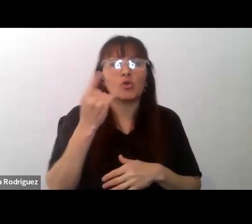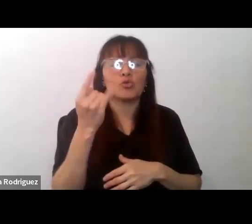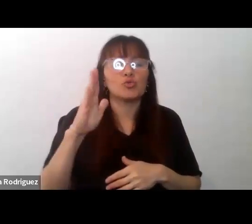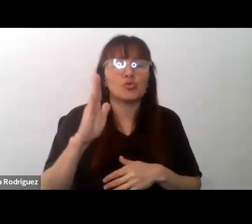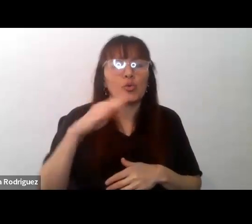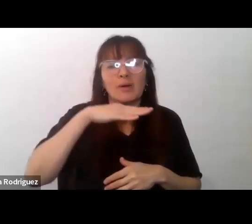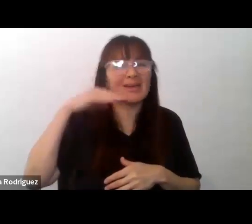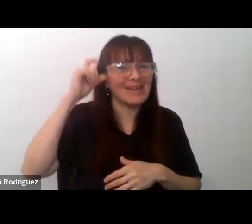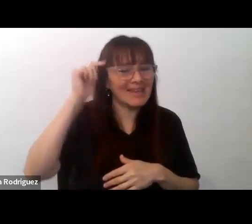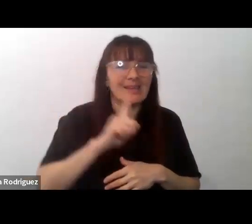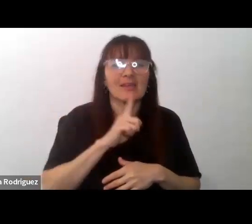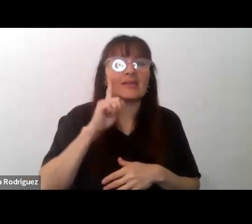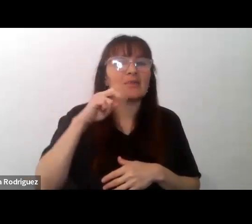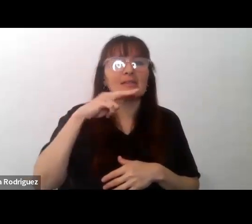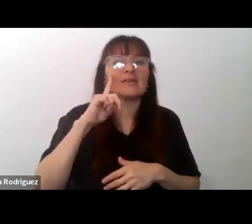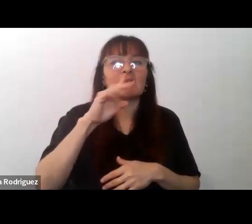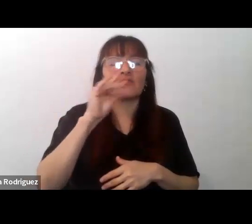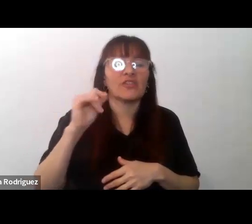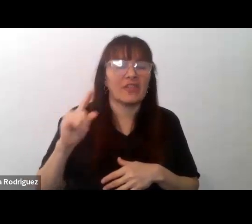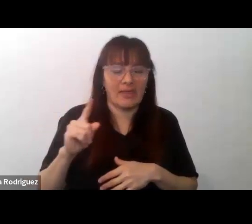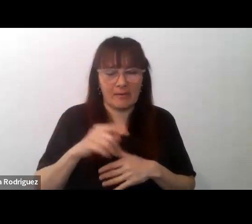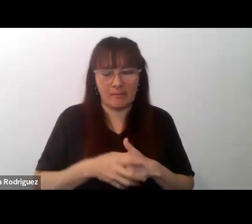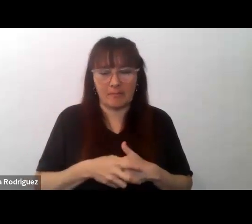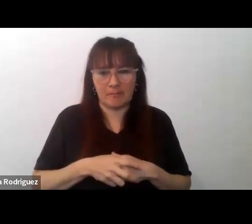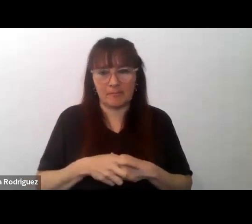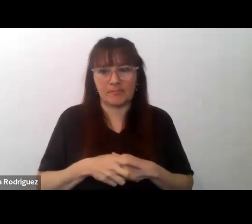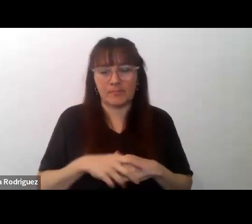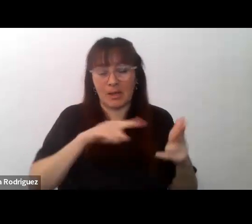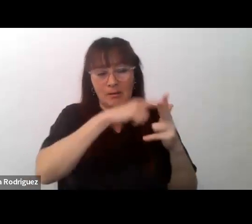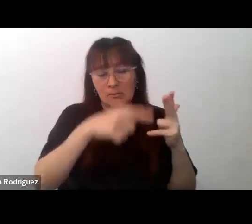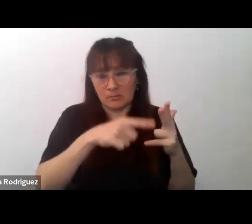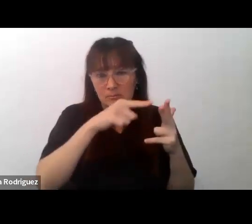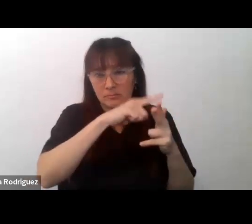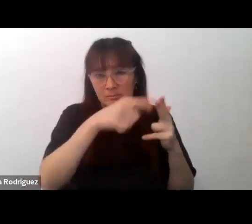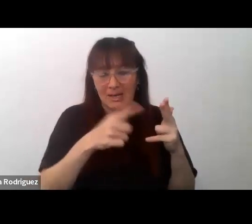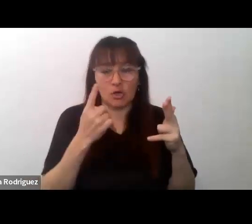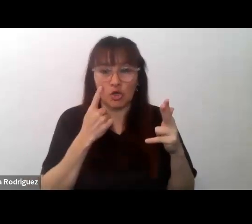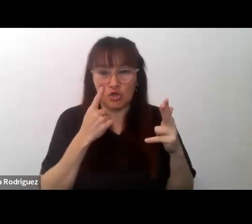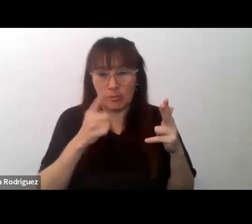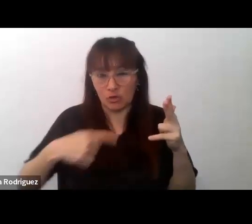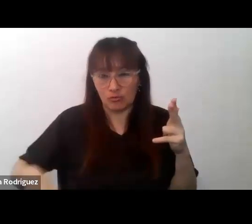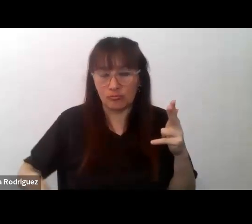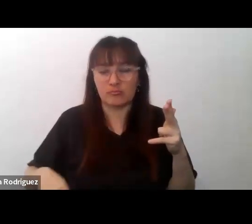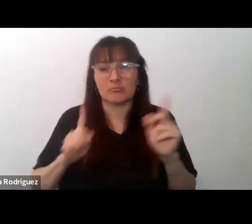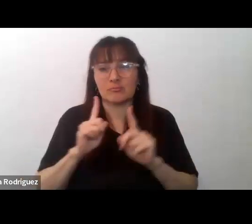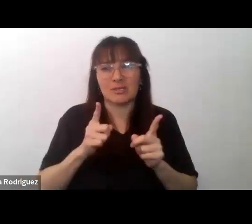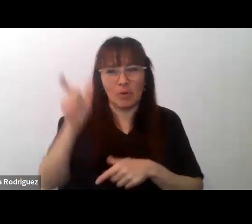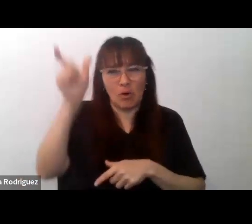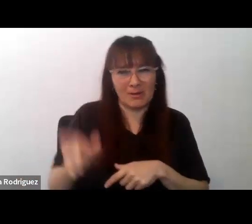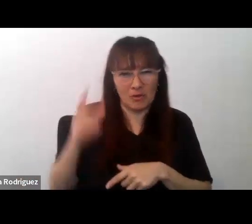y a la universalidad de lo humano como condición estos tres saberes que philippe merieu